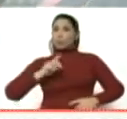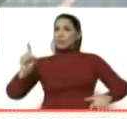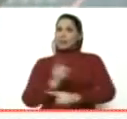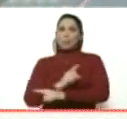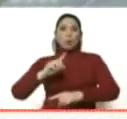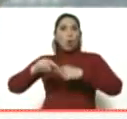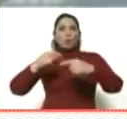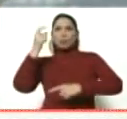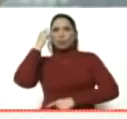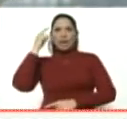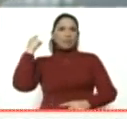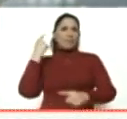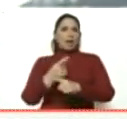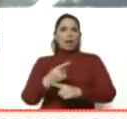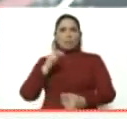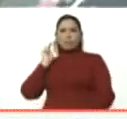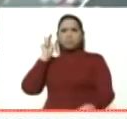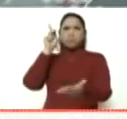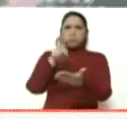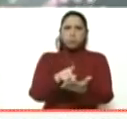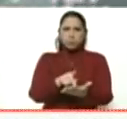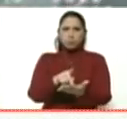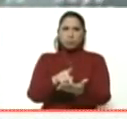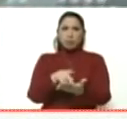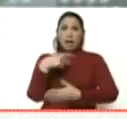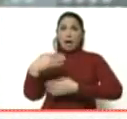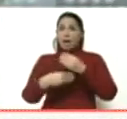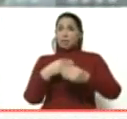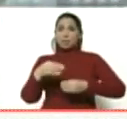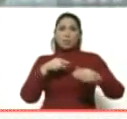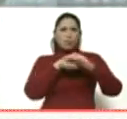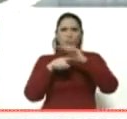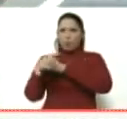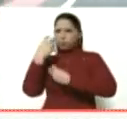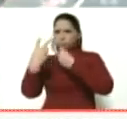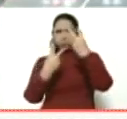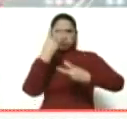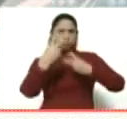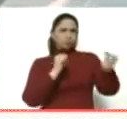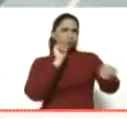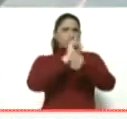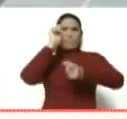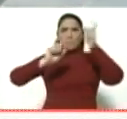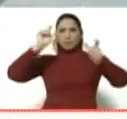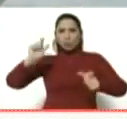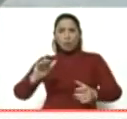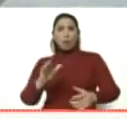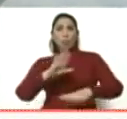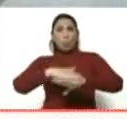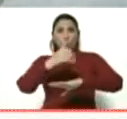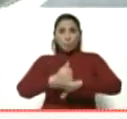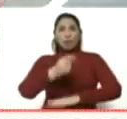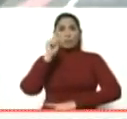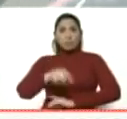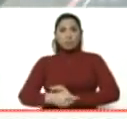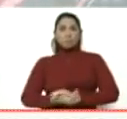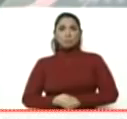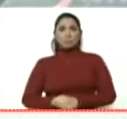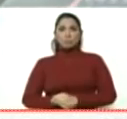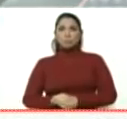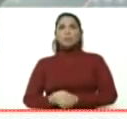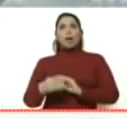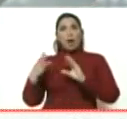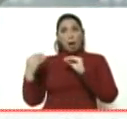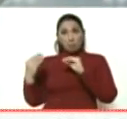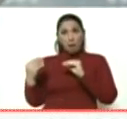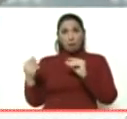otro día nosotros estaríamos allí en los sitios indicados, haciendo los allanamientos, deteniendo a las personas respectivas y hablando con